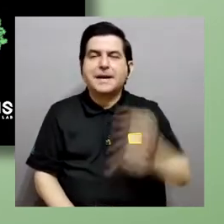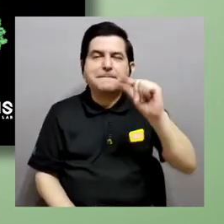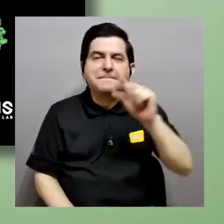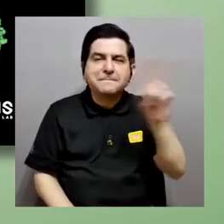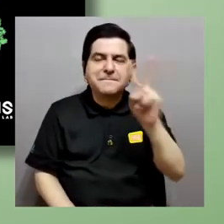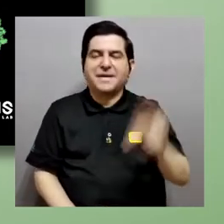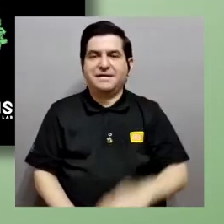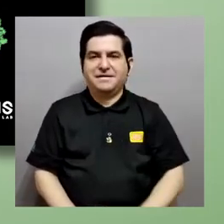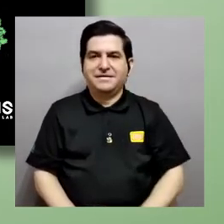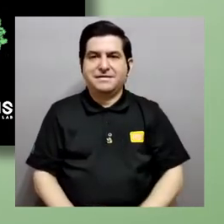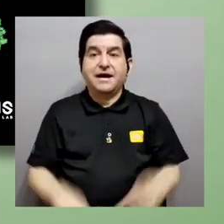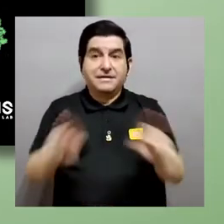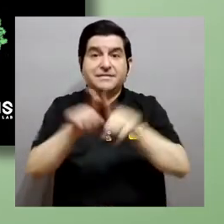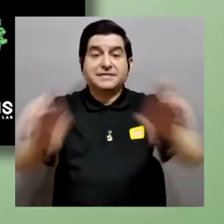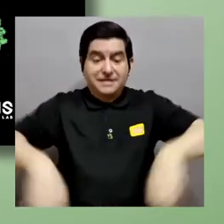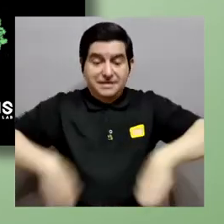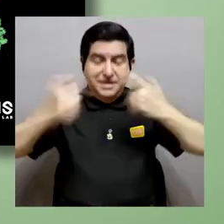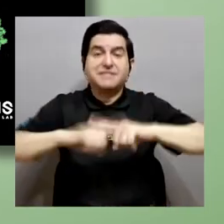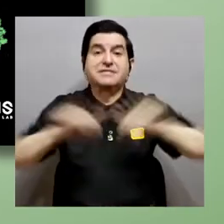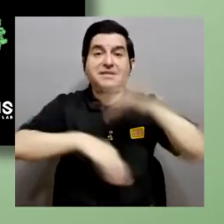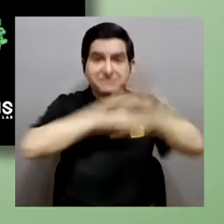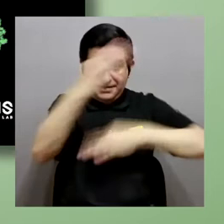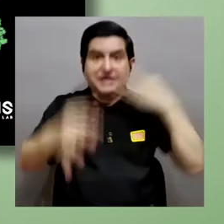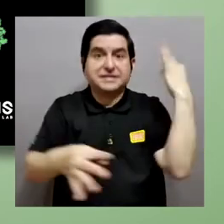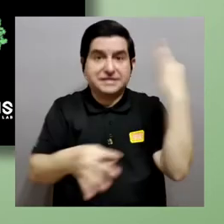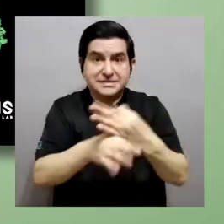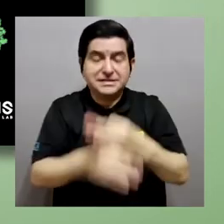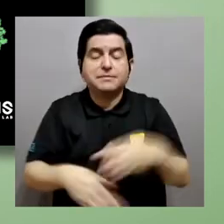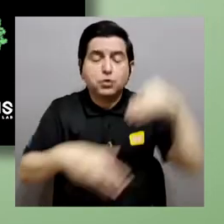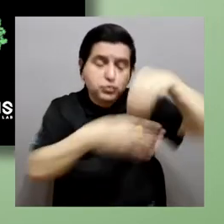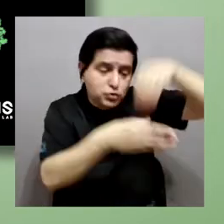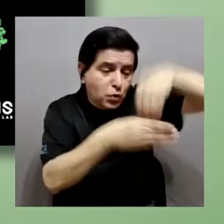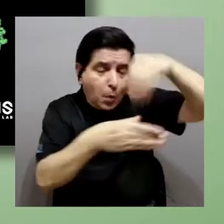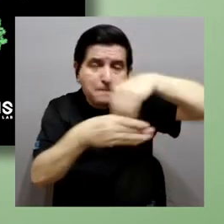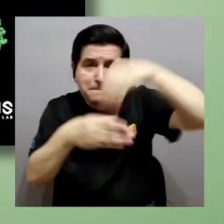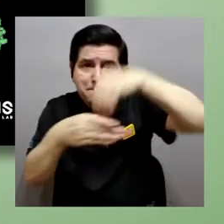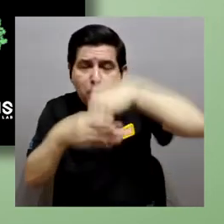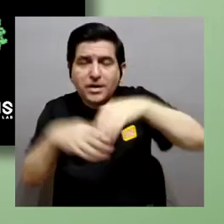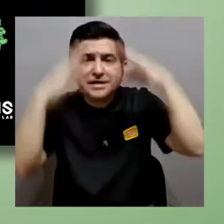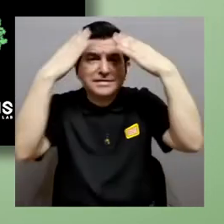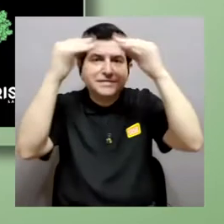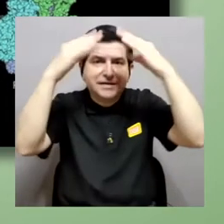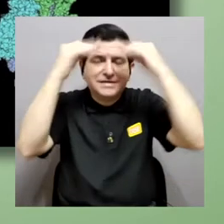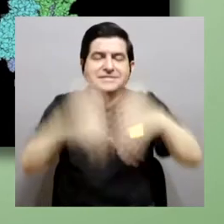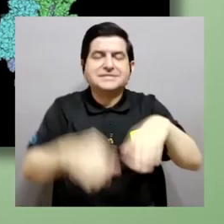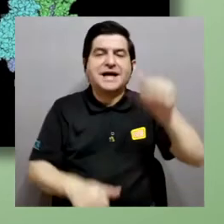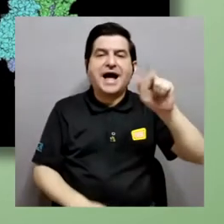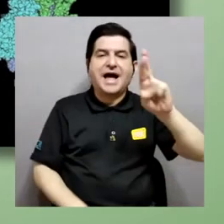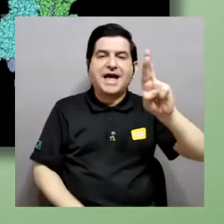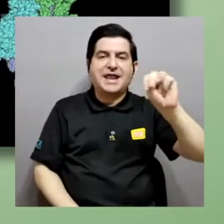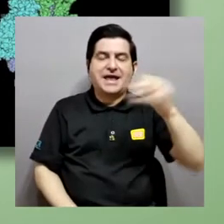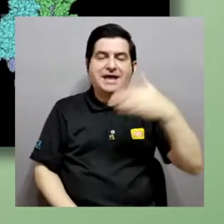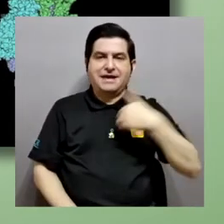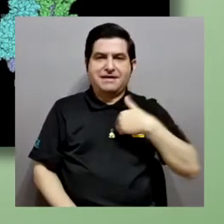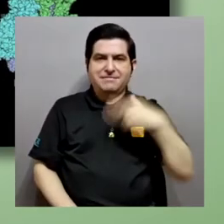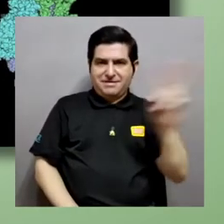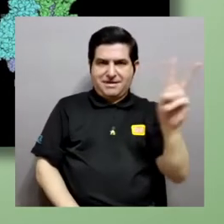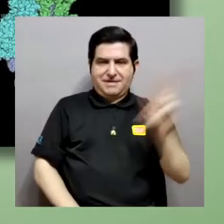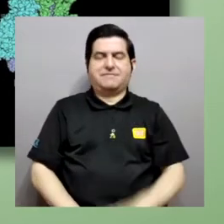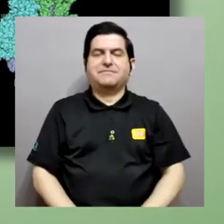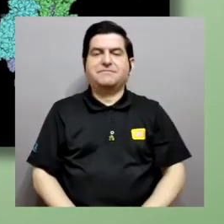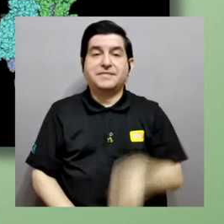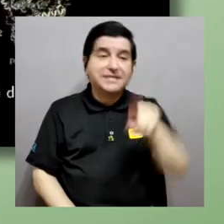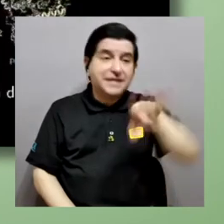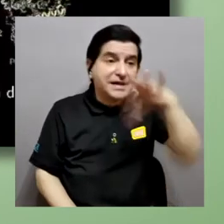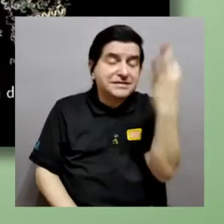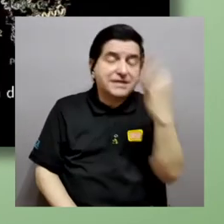Y además existen otros tipos, digamos, de componentes que forman esta información del ARN del virus, ¿verdad? Pues básicamente así es como está codificada esta